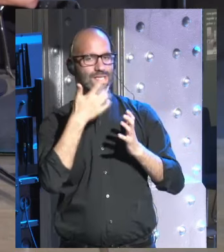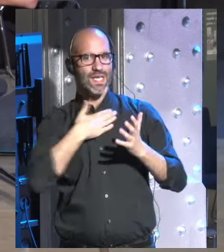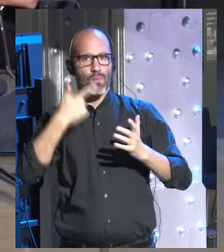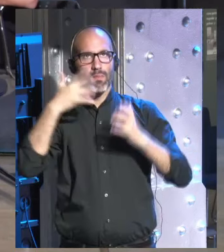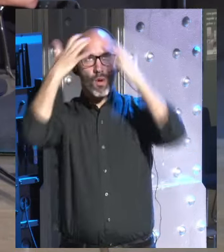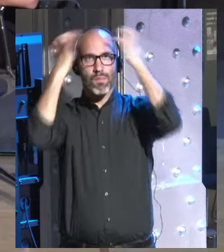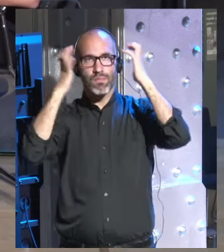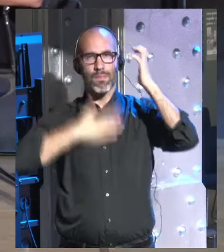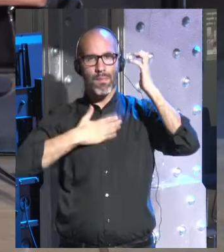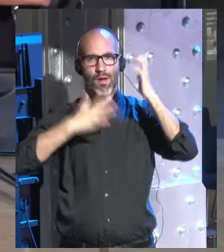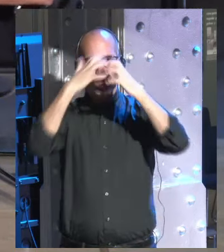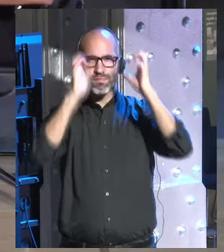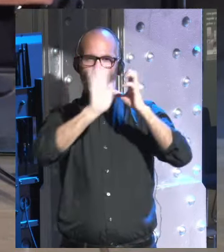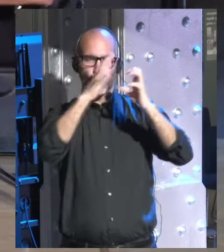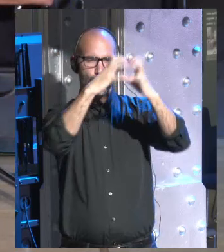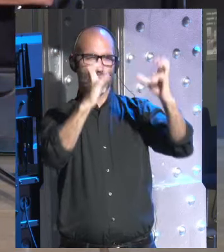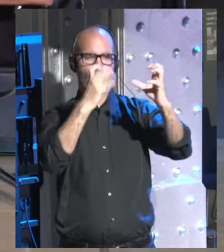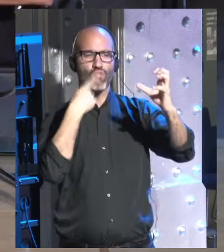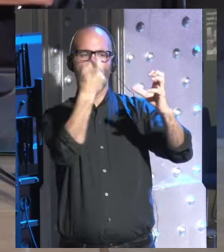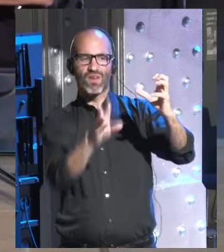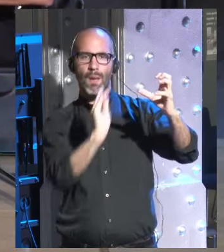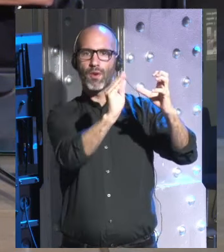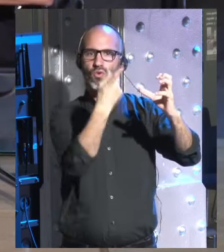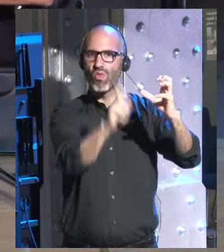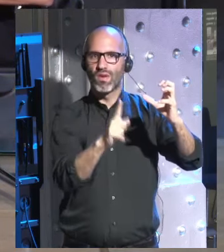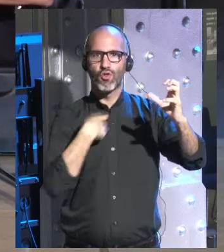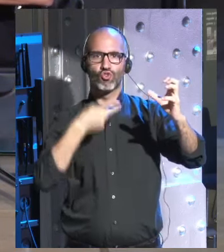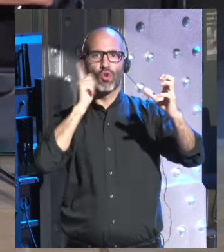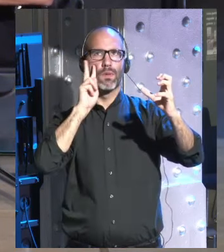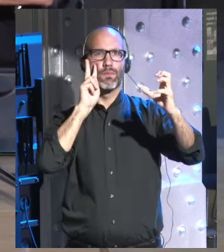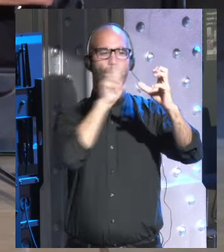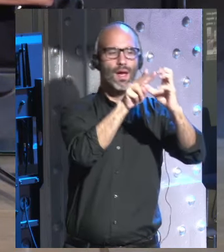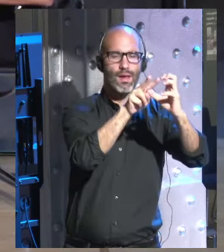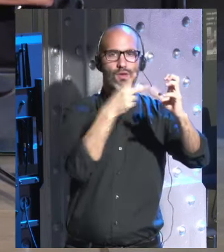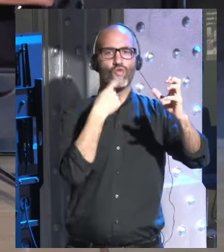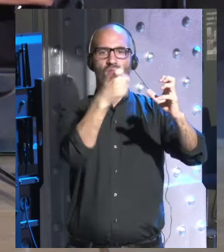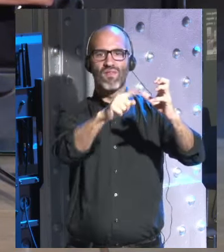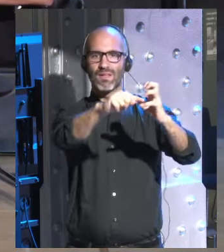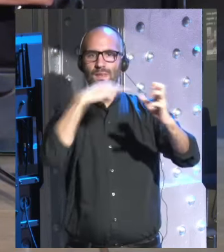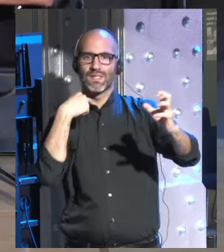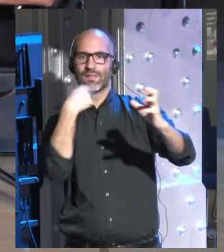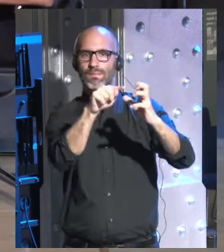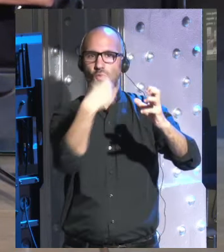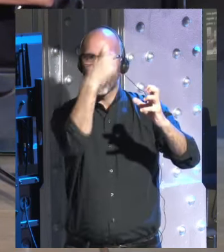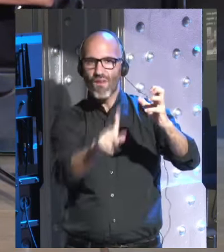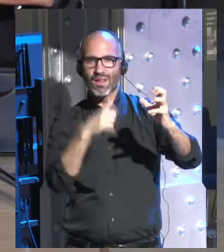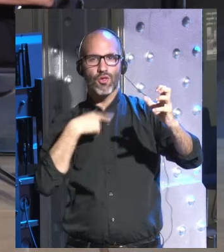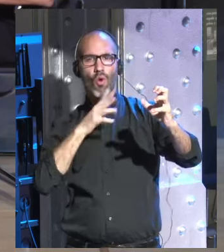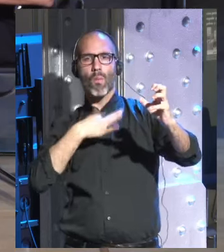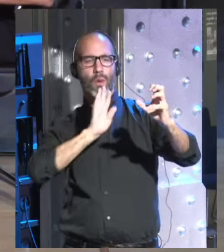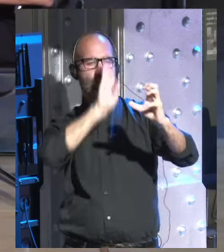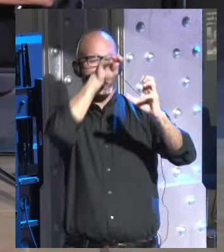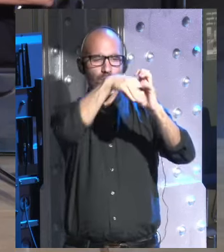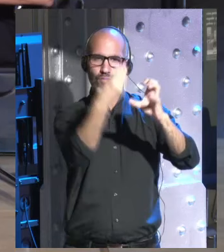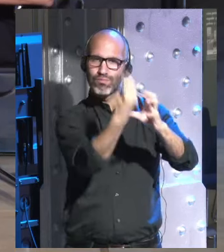saber cosas de tu infancia no necesito preguntarte no necesito que tú me escribas hacer una autobiografía puedo acceder a